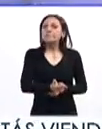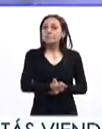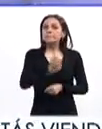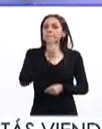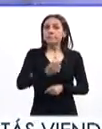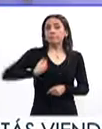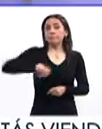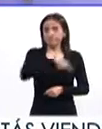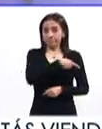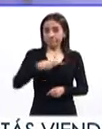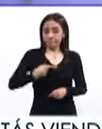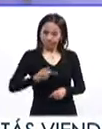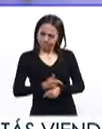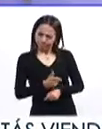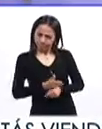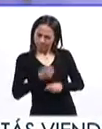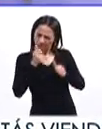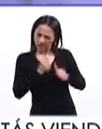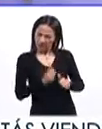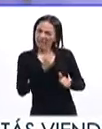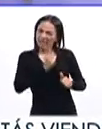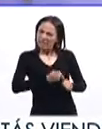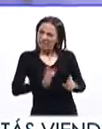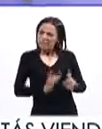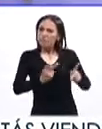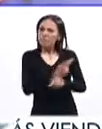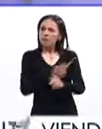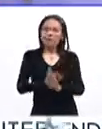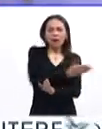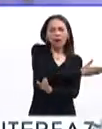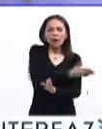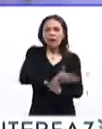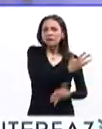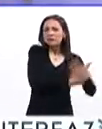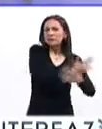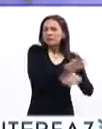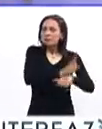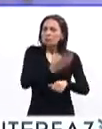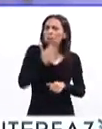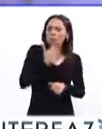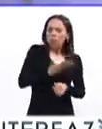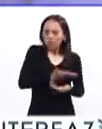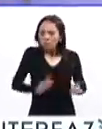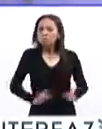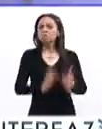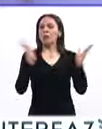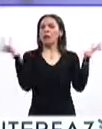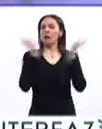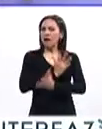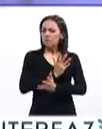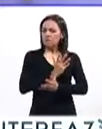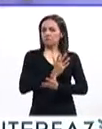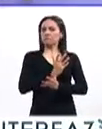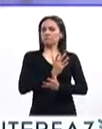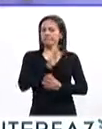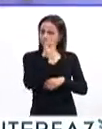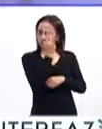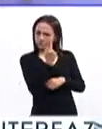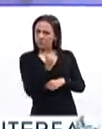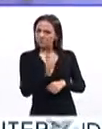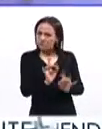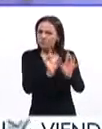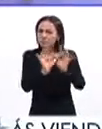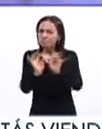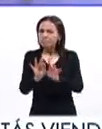detectando qué está pasando. Si de hace 15 días a la fecha de pronto está teniendo estos cambios tan bruscos y tan repentinos,